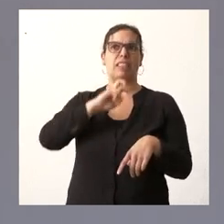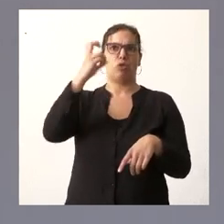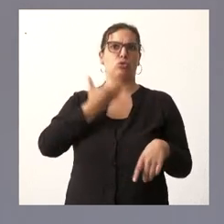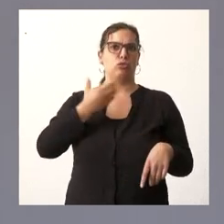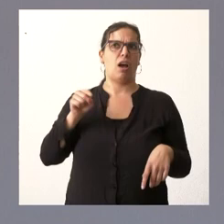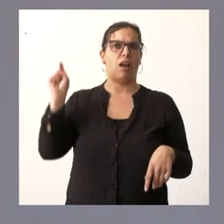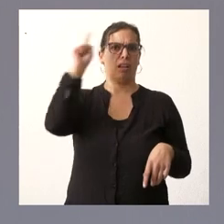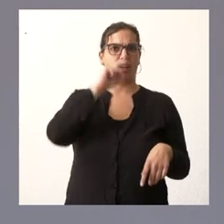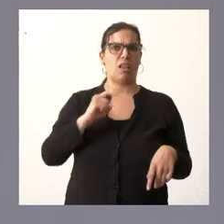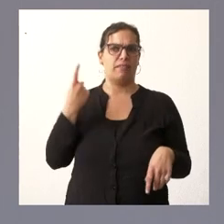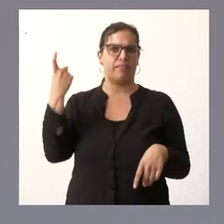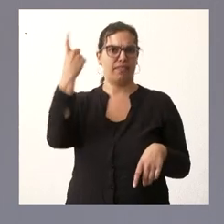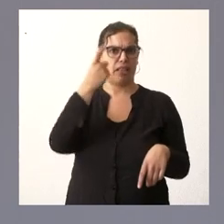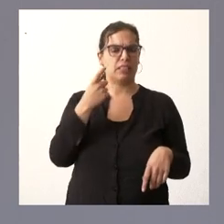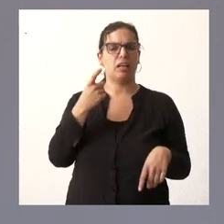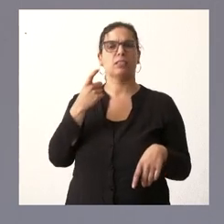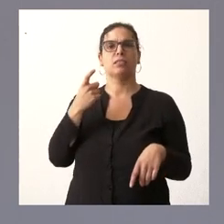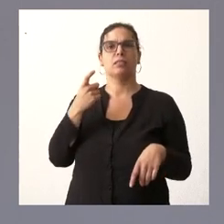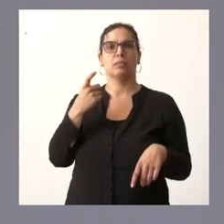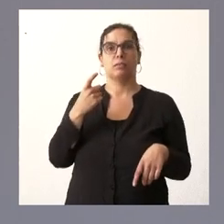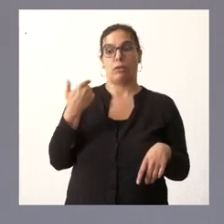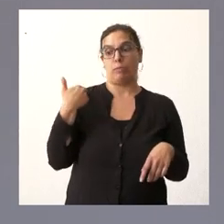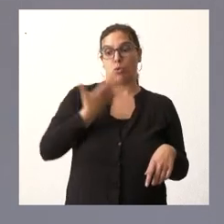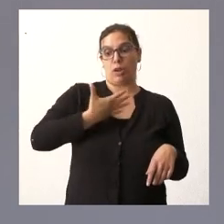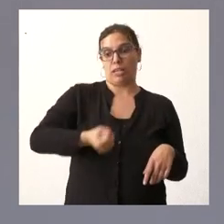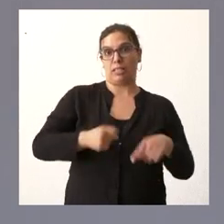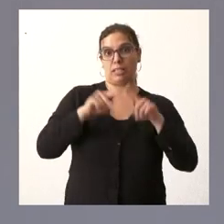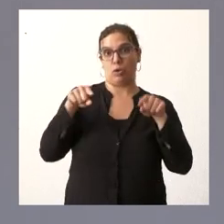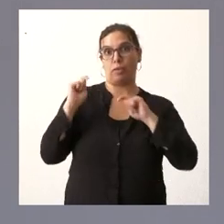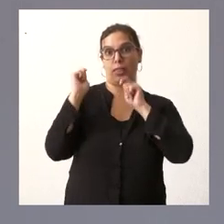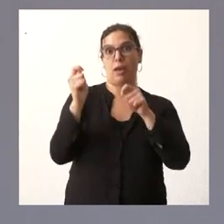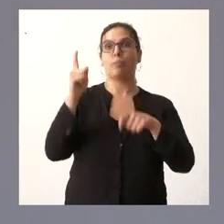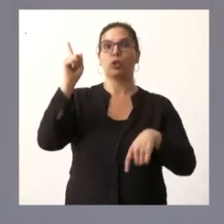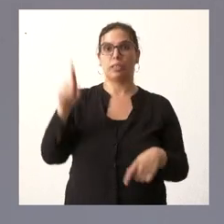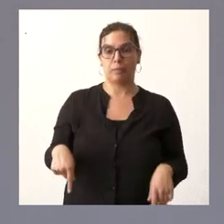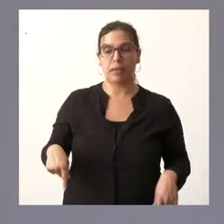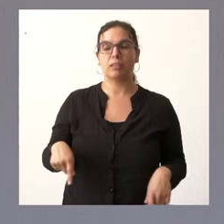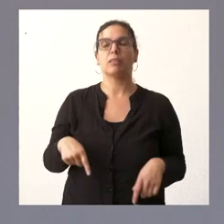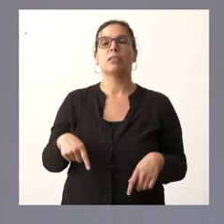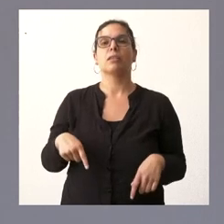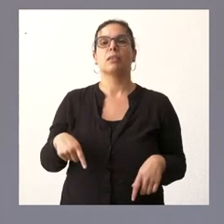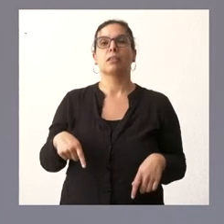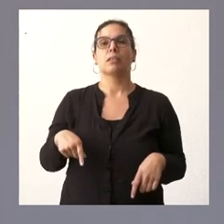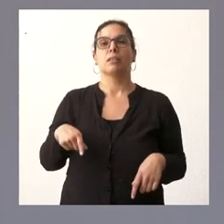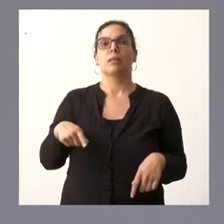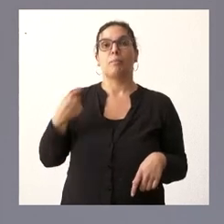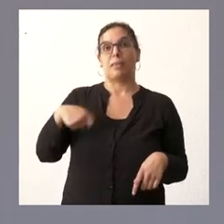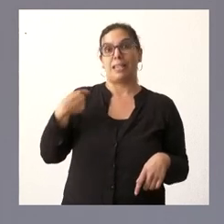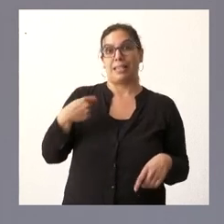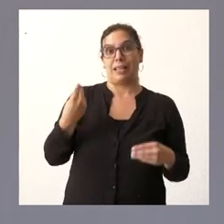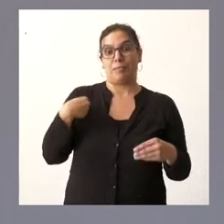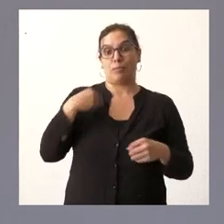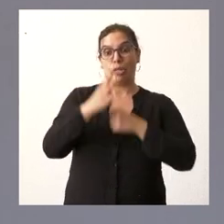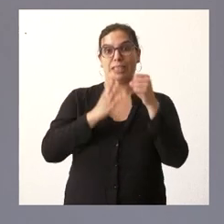solamente con la alcaldesa de Segovia que ha tomado posesión recientemente sino el propio presidente de la Junta también es nuevo en su responsabilidad en esta